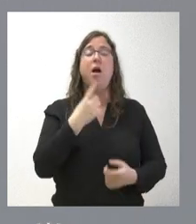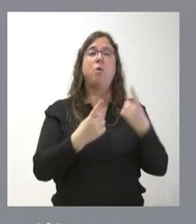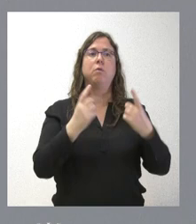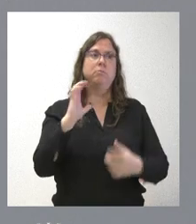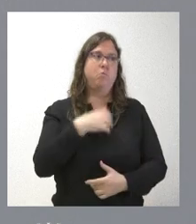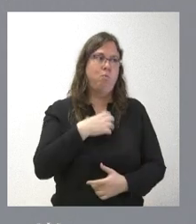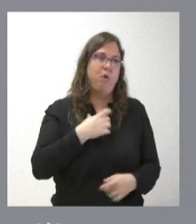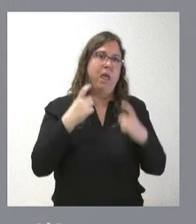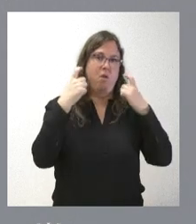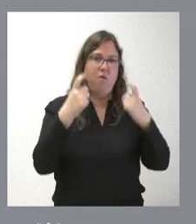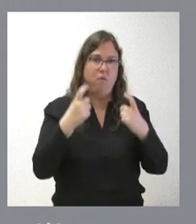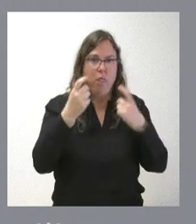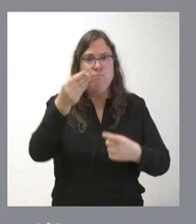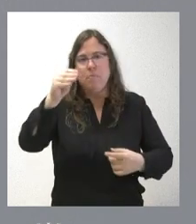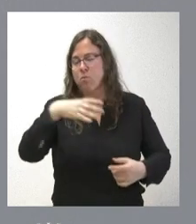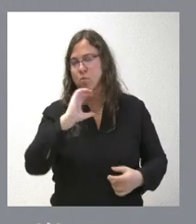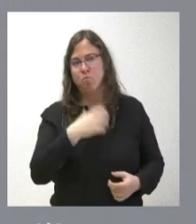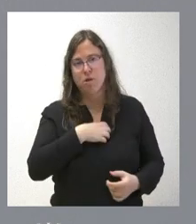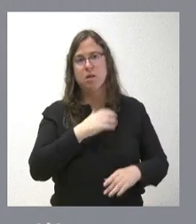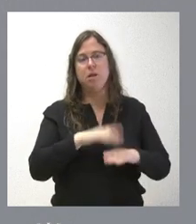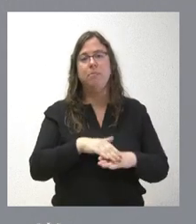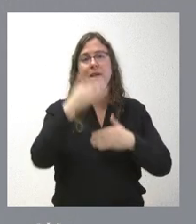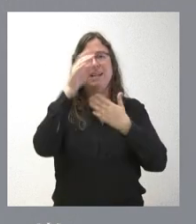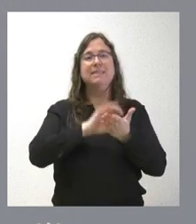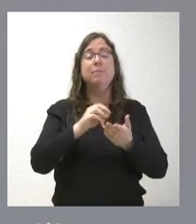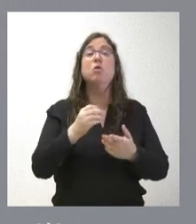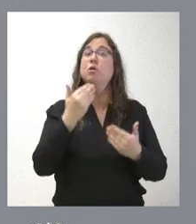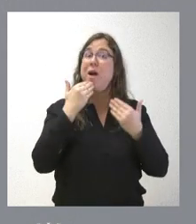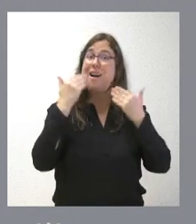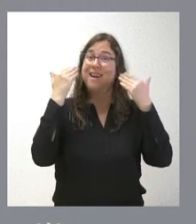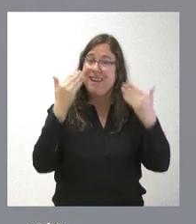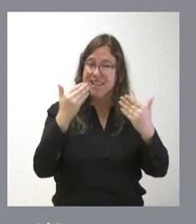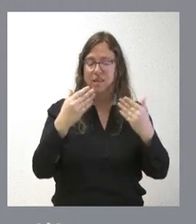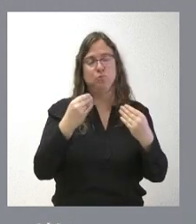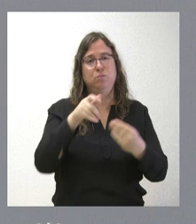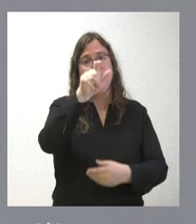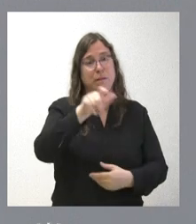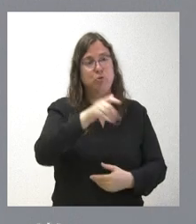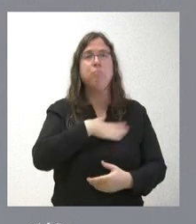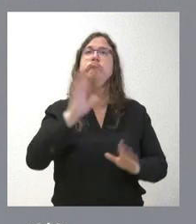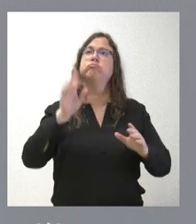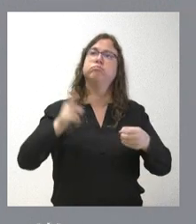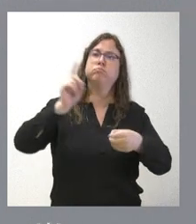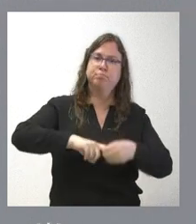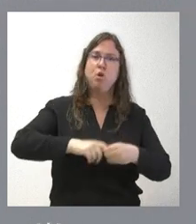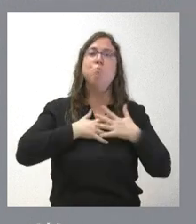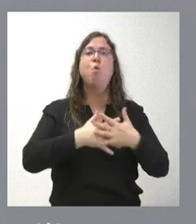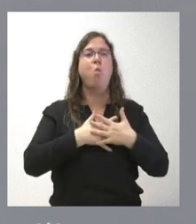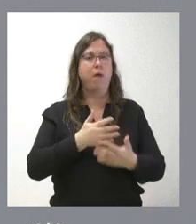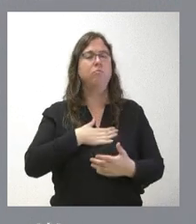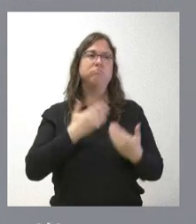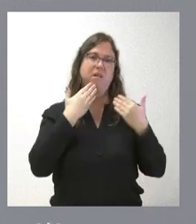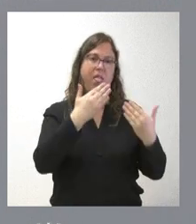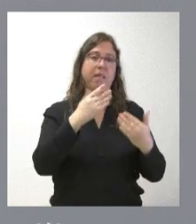no pueden hacer un esfuerzo adicional al servicio de la sanidad pública. Agradecemos muchísimo a las personas que dan el paso de hacer ese trabajo que es voluntario